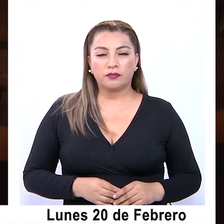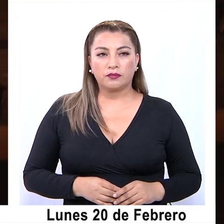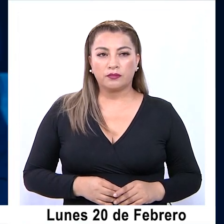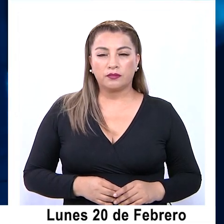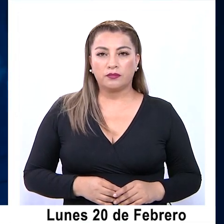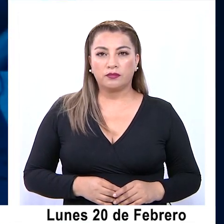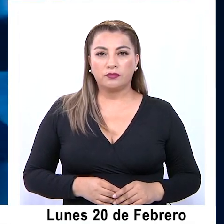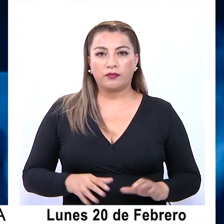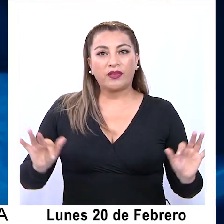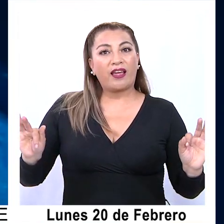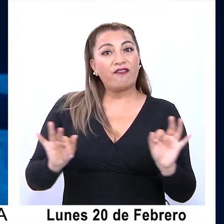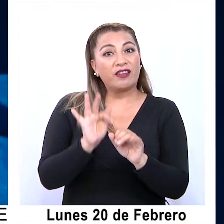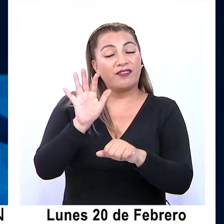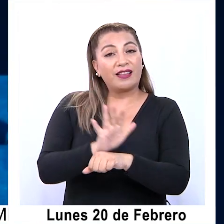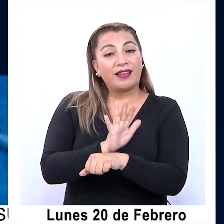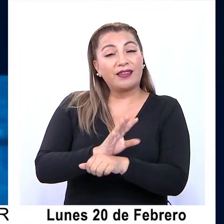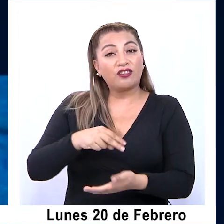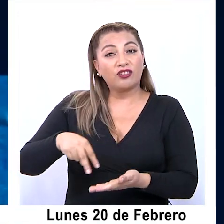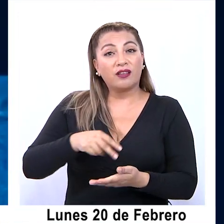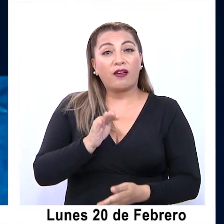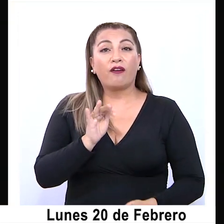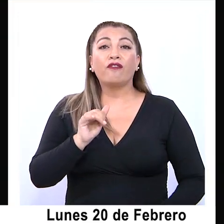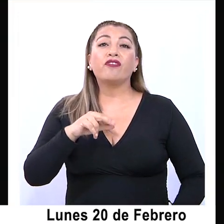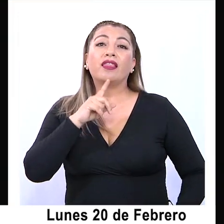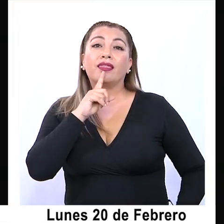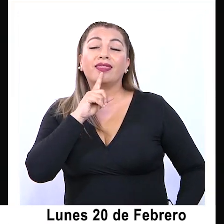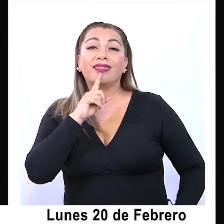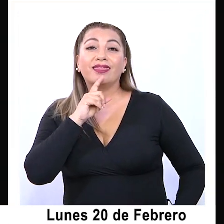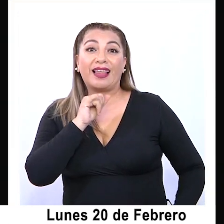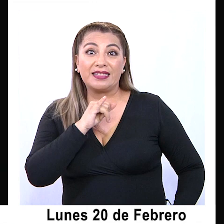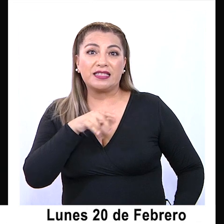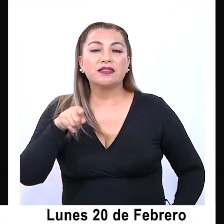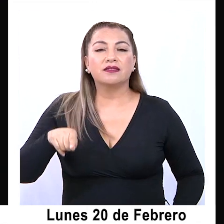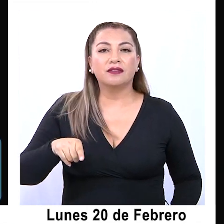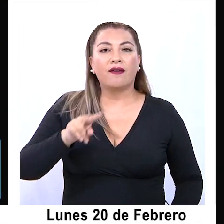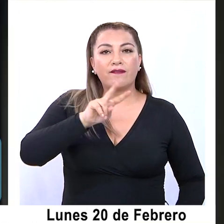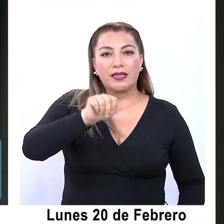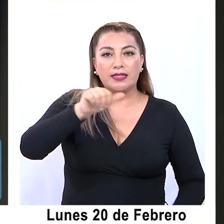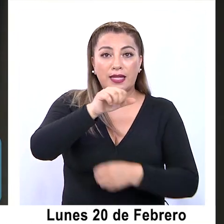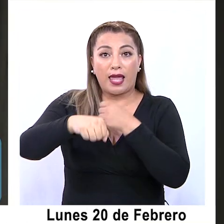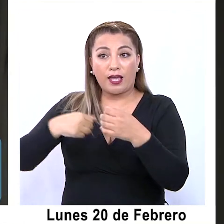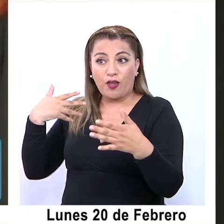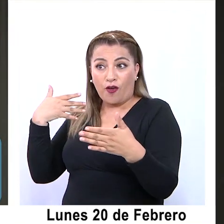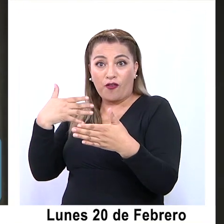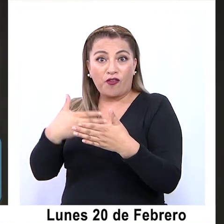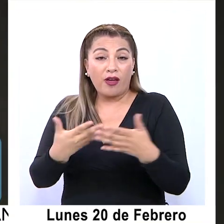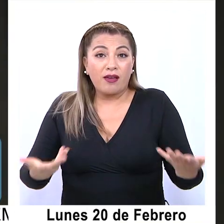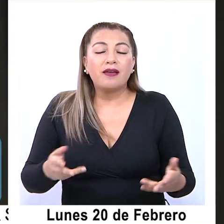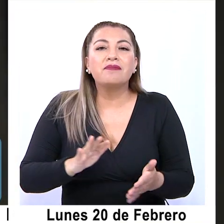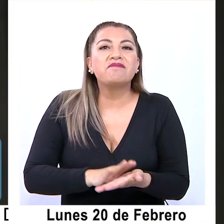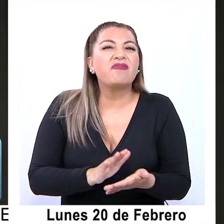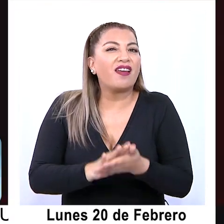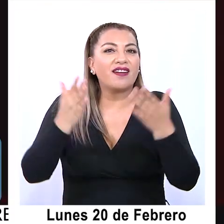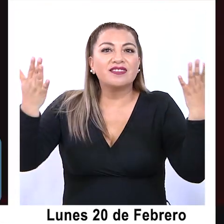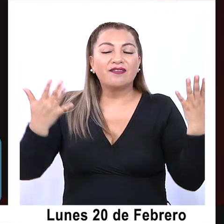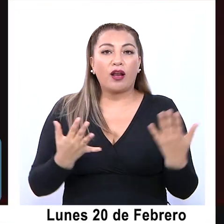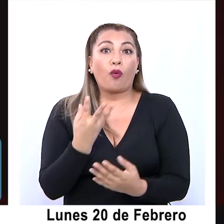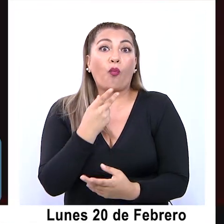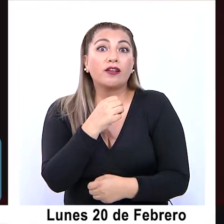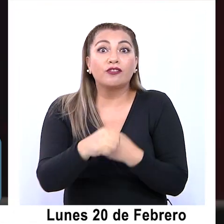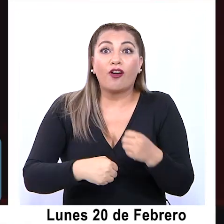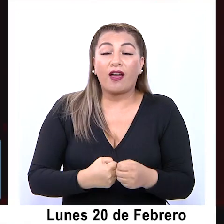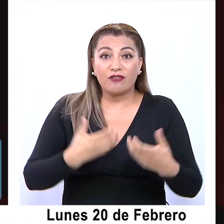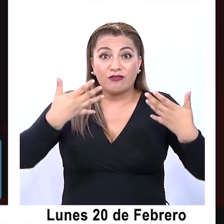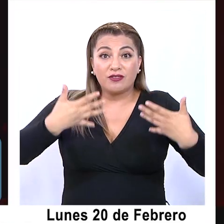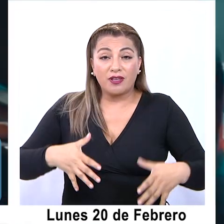El Festival de Teatro y Danza FINDATS celebra su aniversario 26 y para festejar tal número de años de este